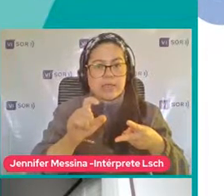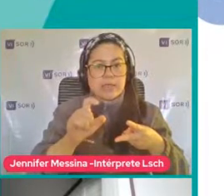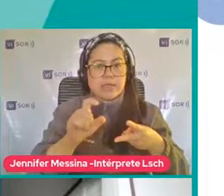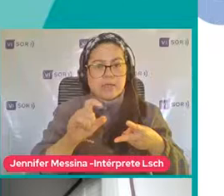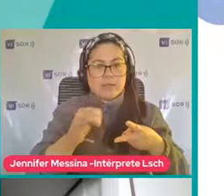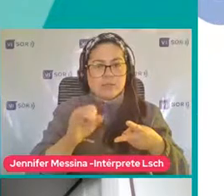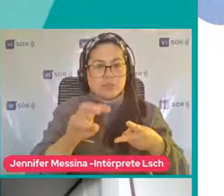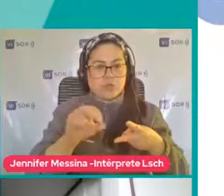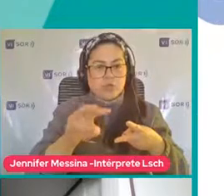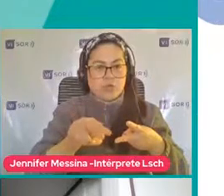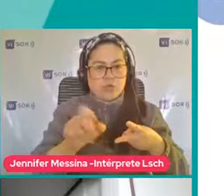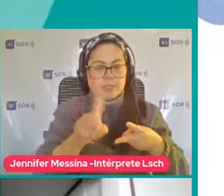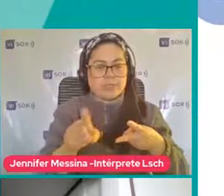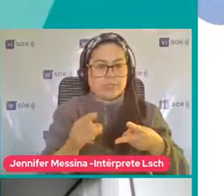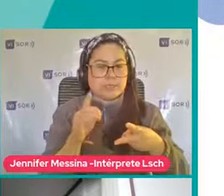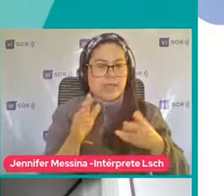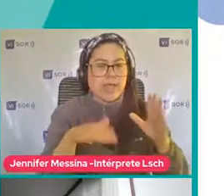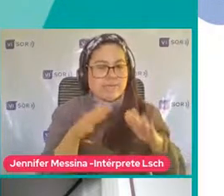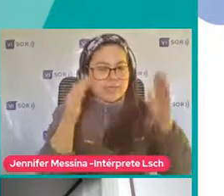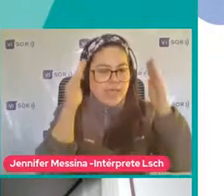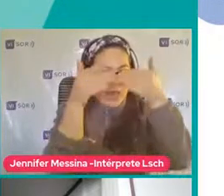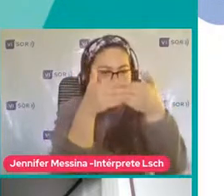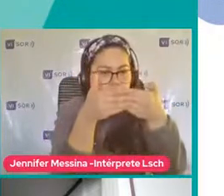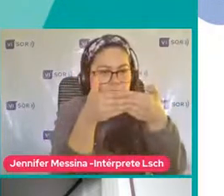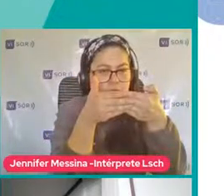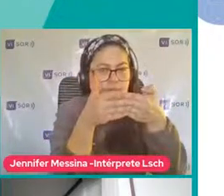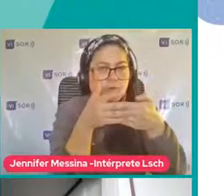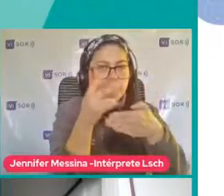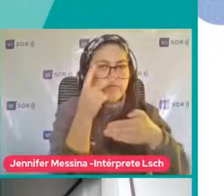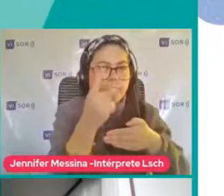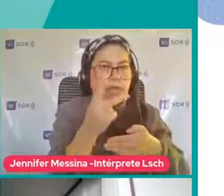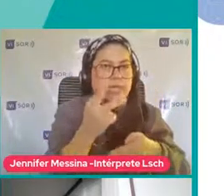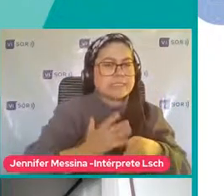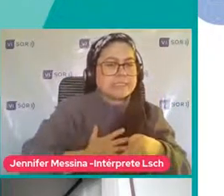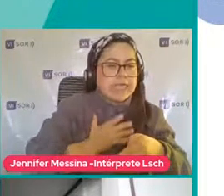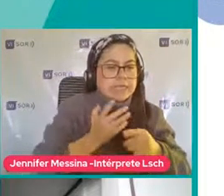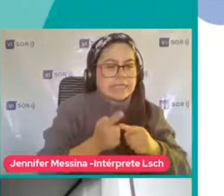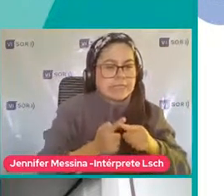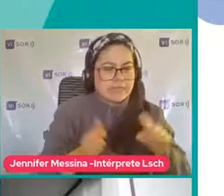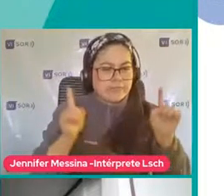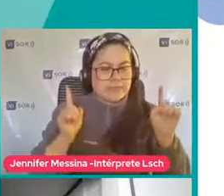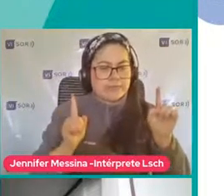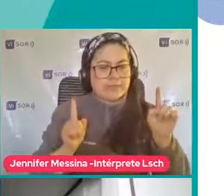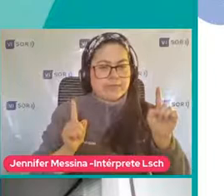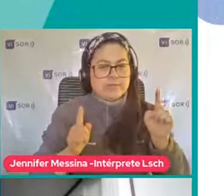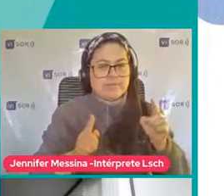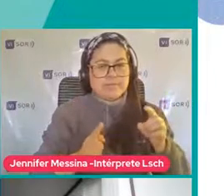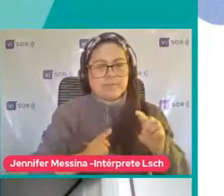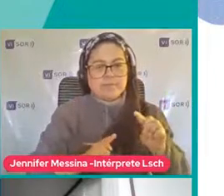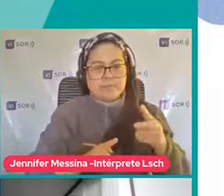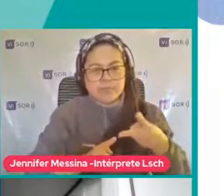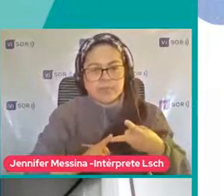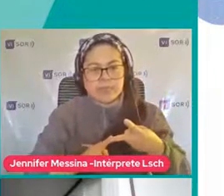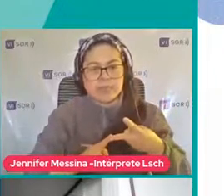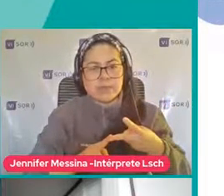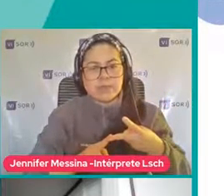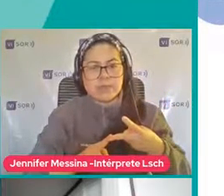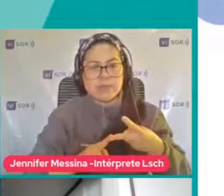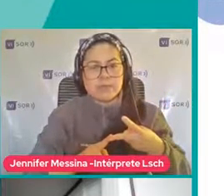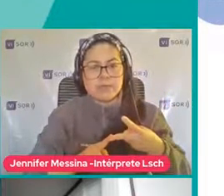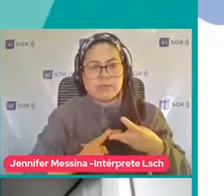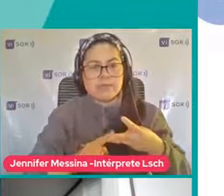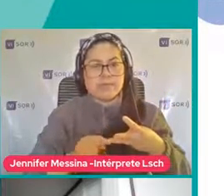Generalmente Del espectro Autista Perciben Distinto Y presentan También Hipersensibilidad En los